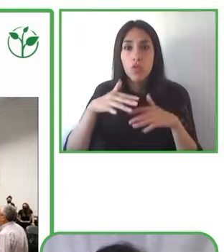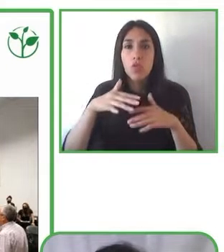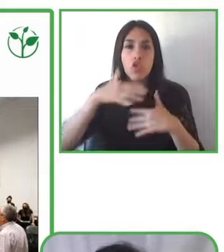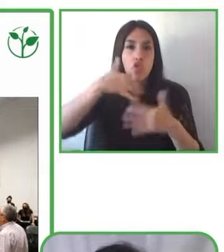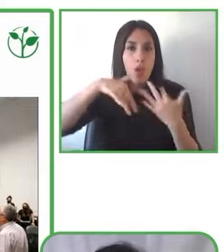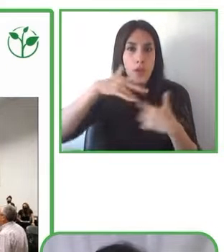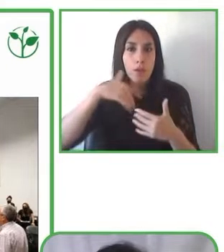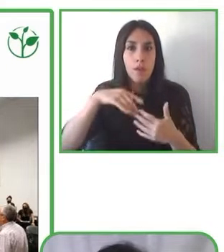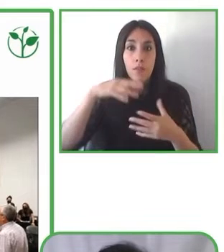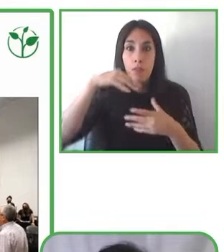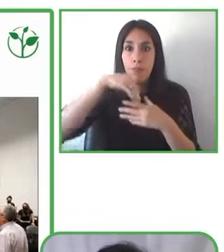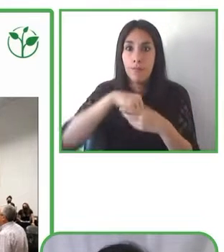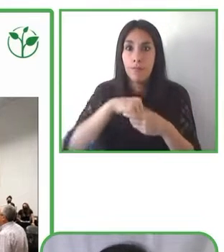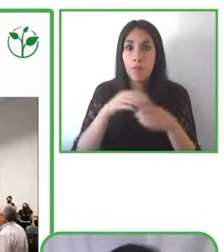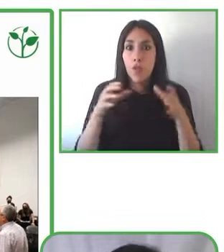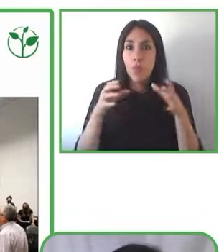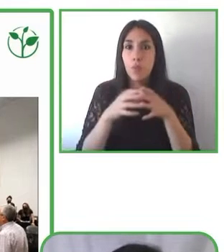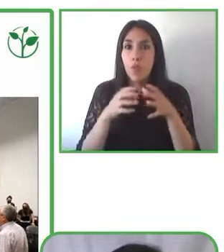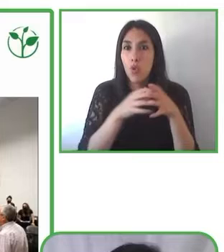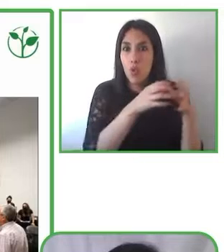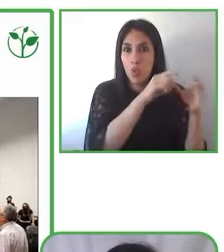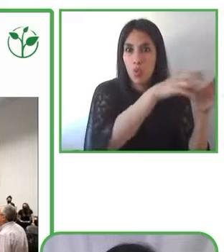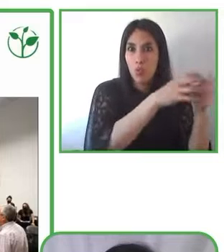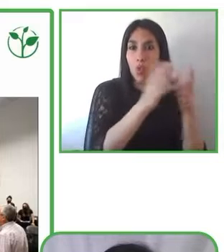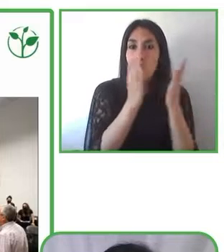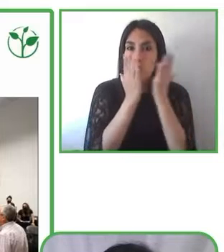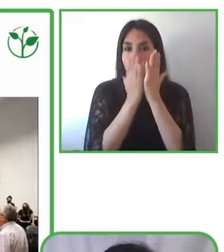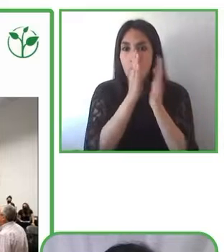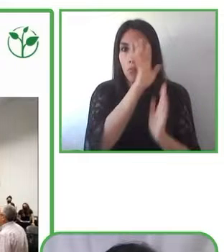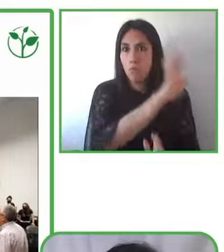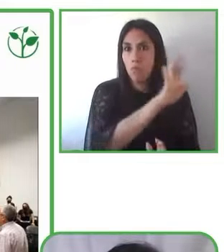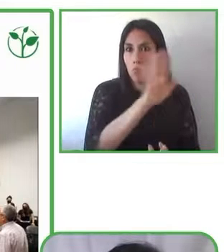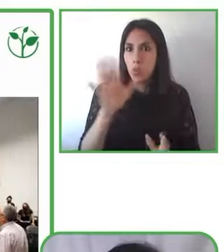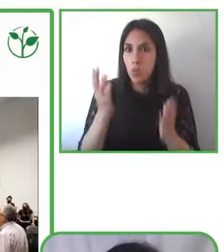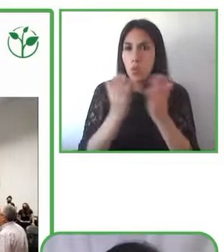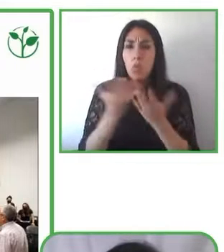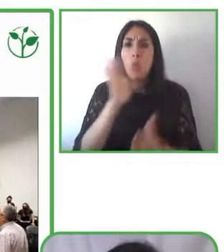hagan este intercambio de acuerdo a sus conocimientos.